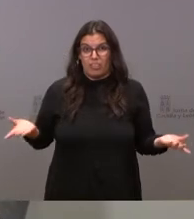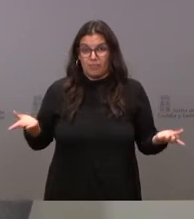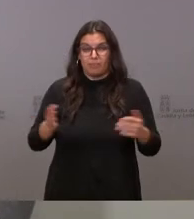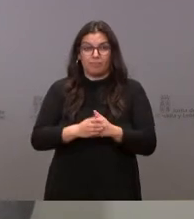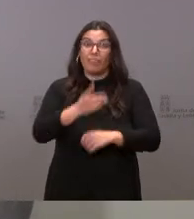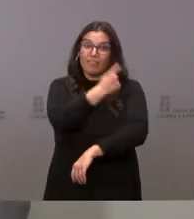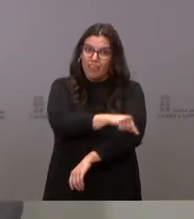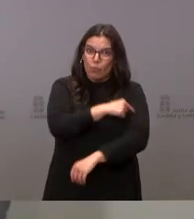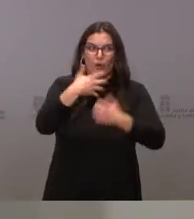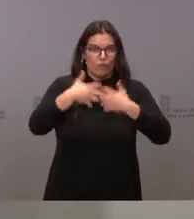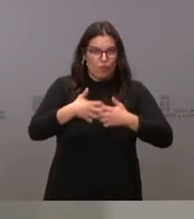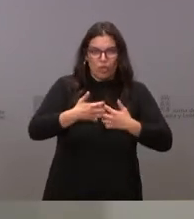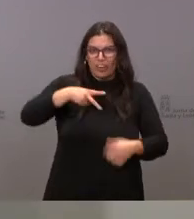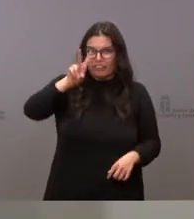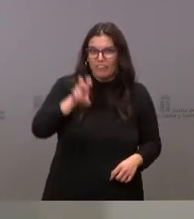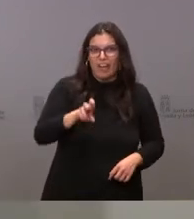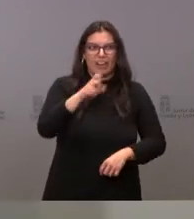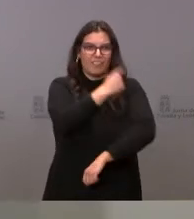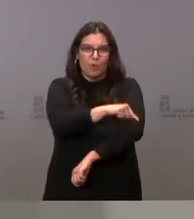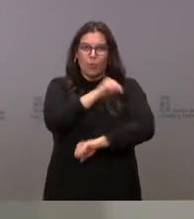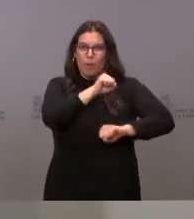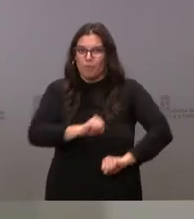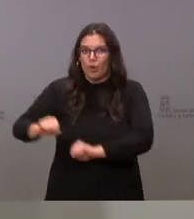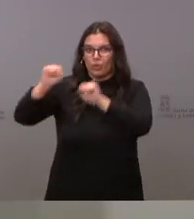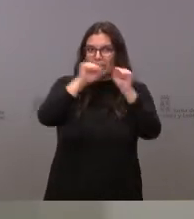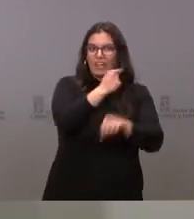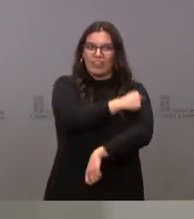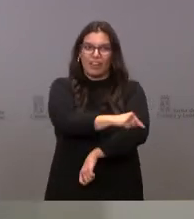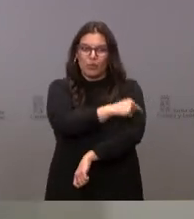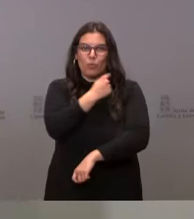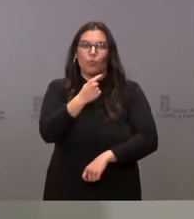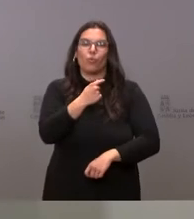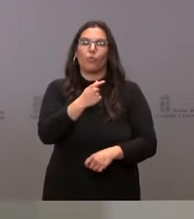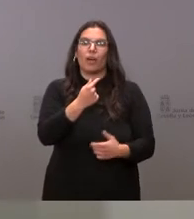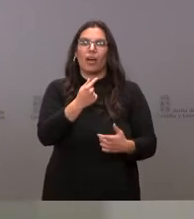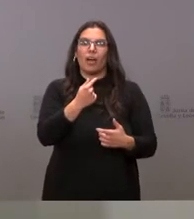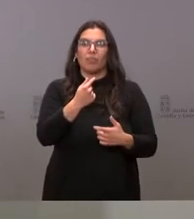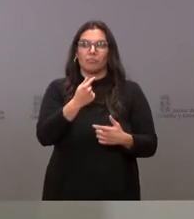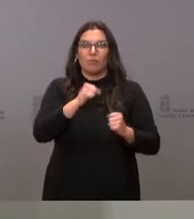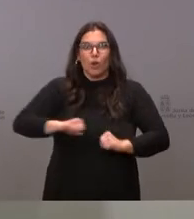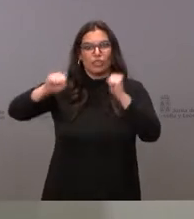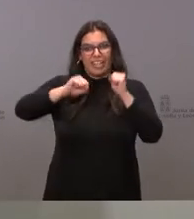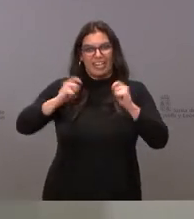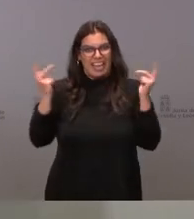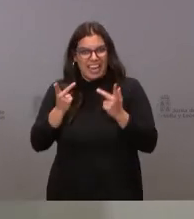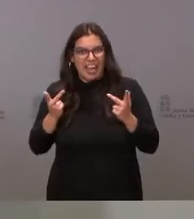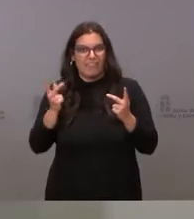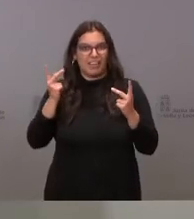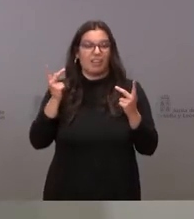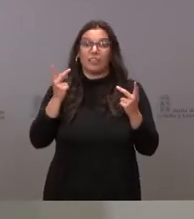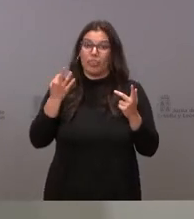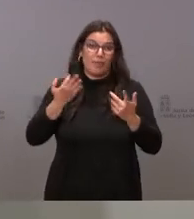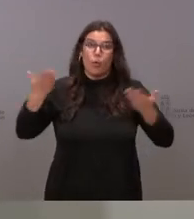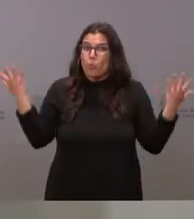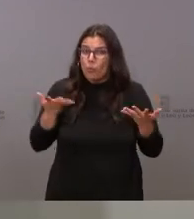vacunas están funcionando, las vacunas nos protegen de la enfermedad, nos protegen de la enfermedad grave y es urgente